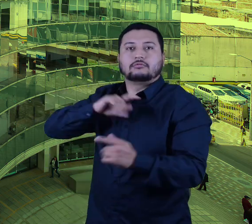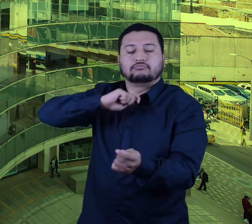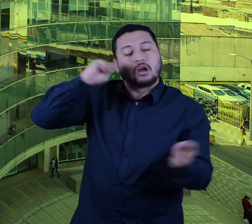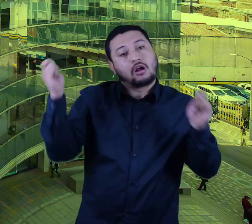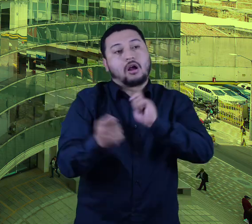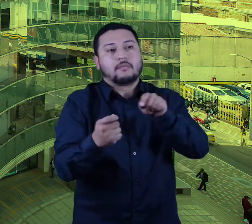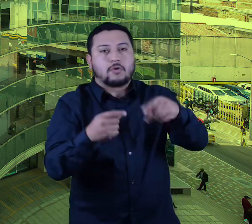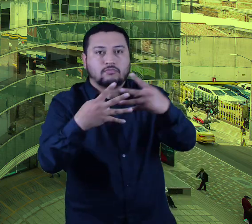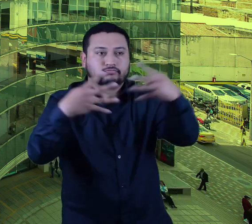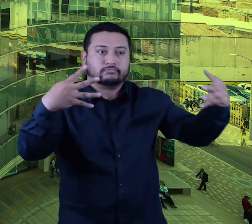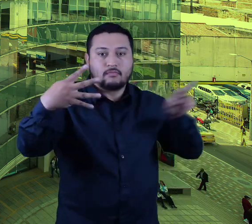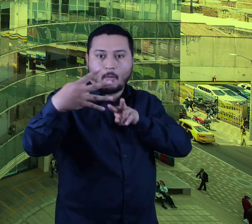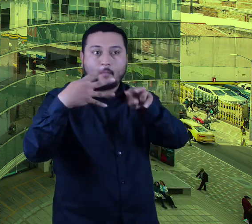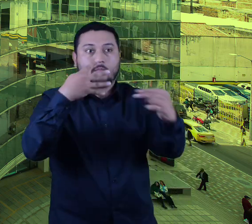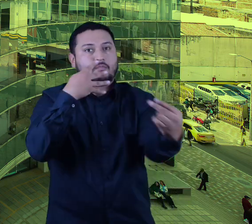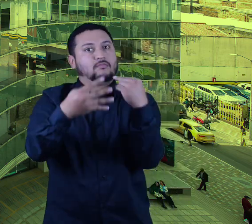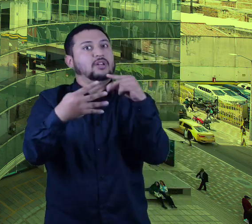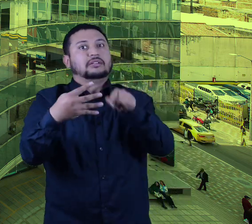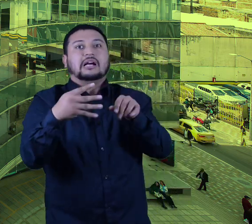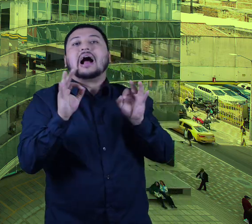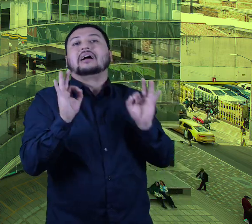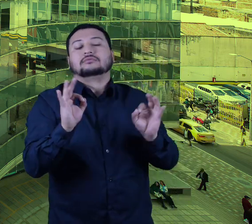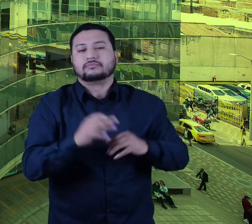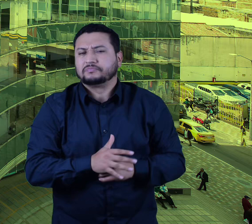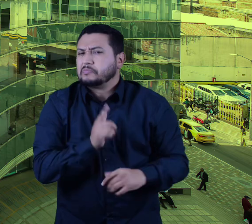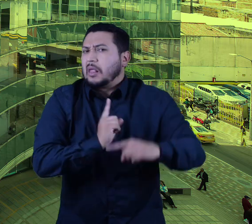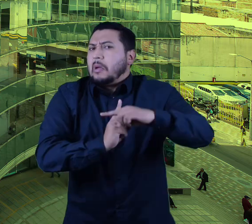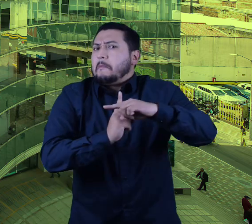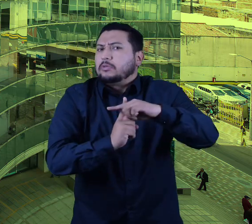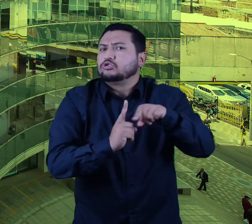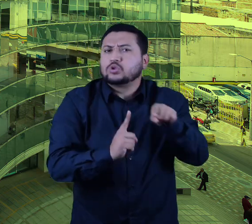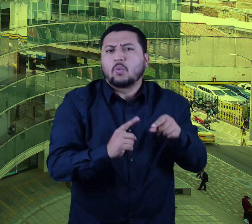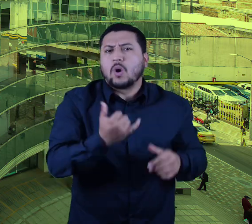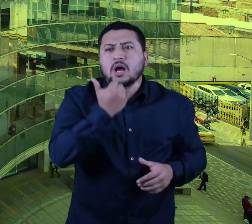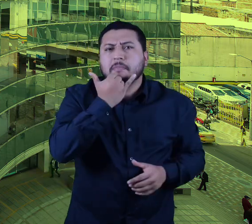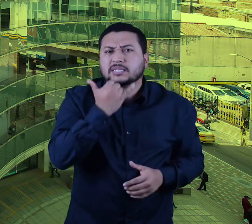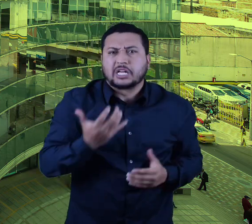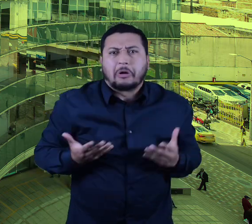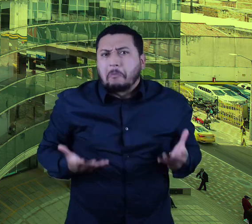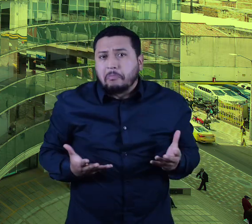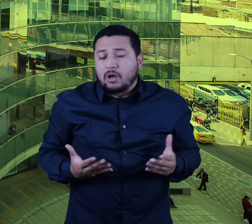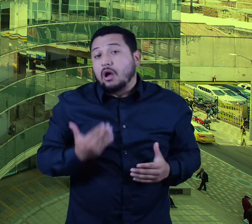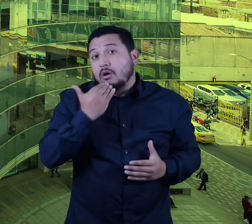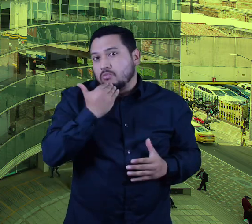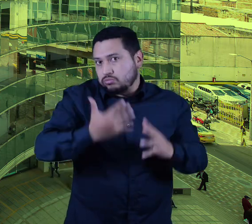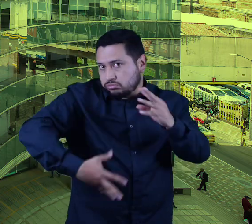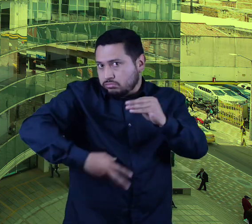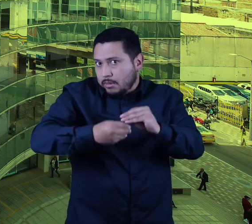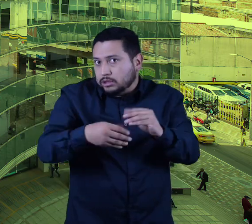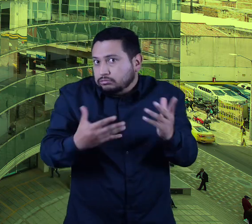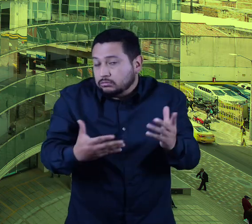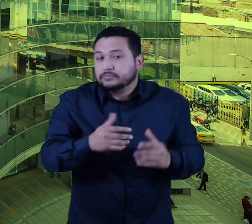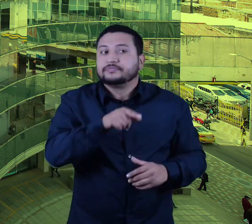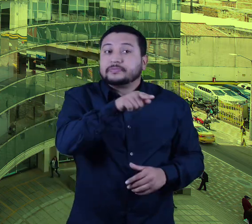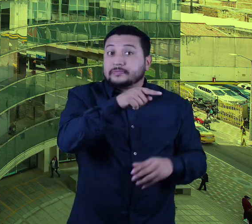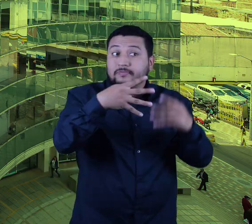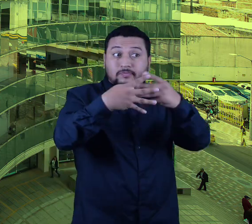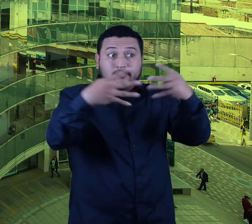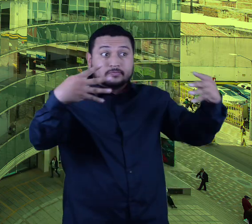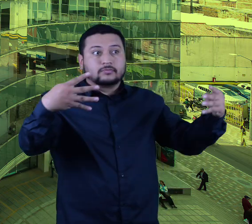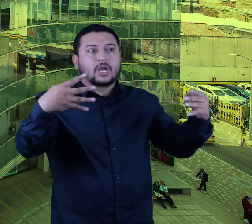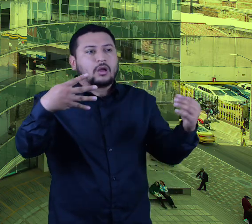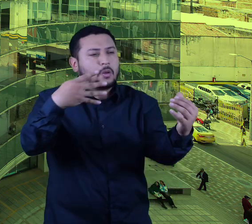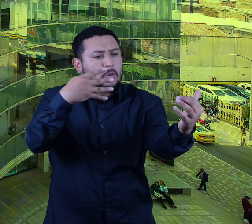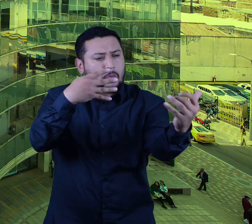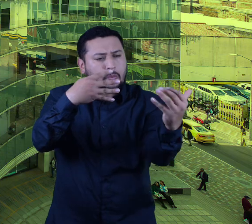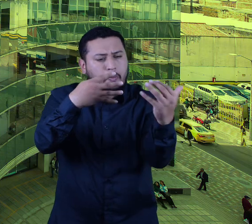Beneficios adicionales, por supuesto, de la traslucidez que tenemos, es que esta polisombra nos ayuda también a retener los